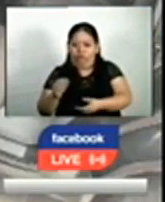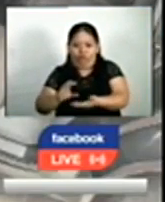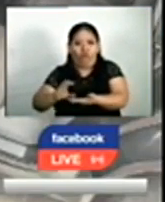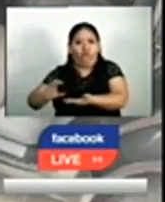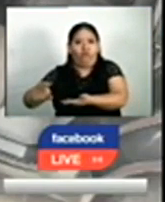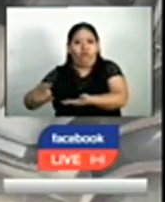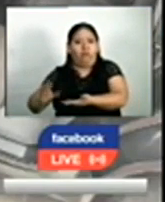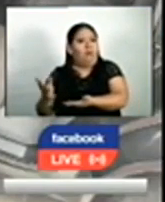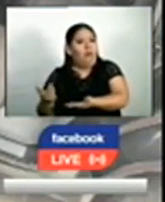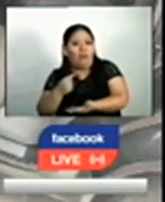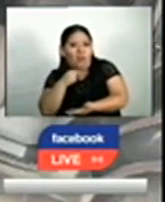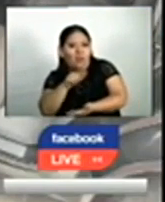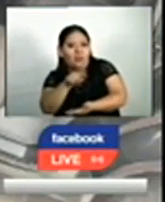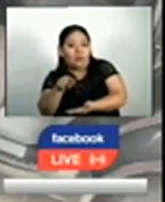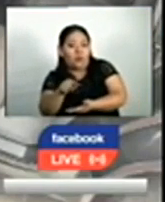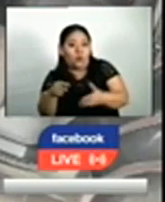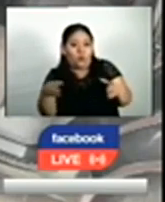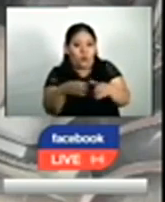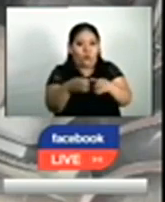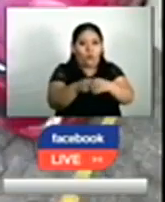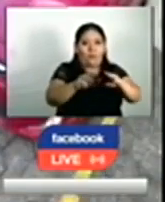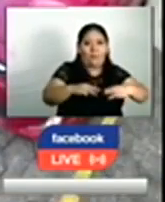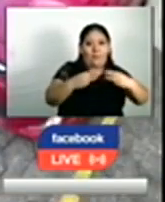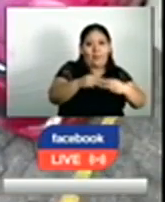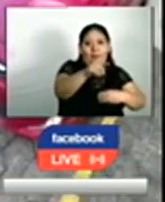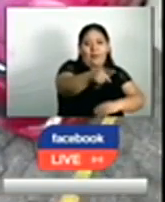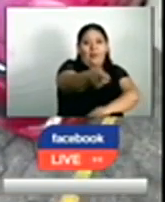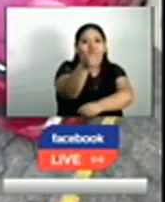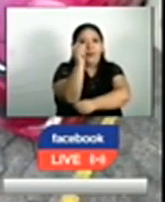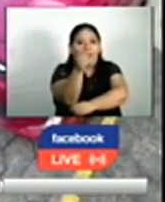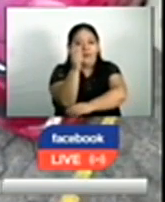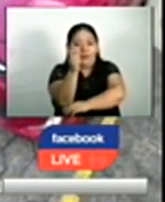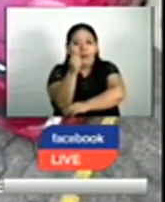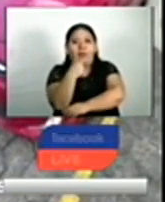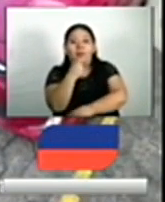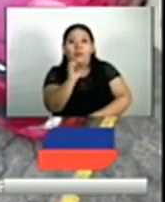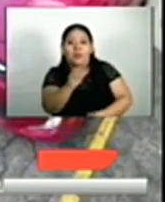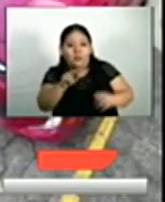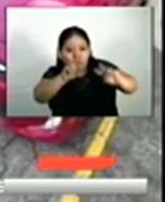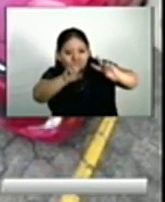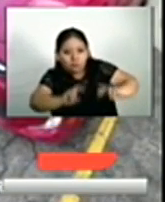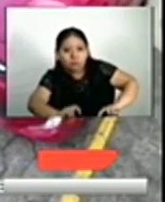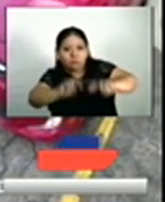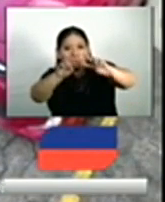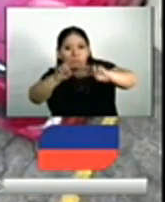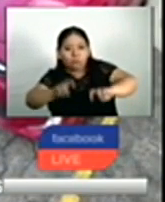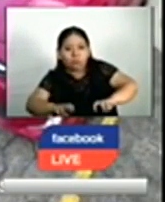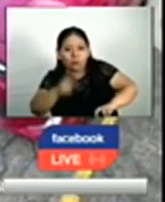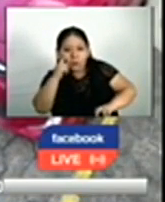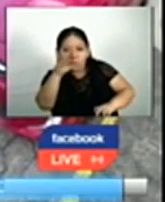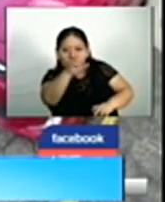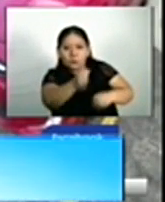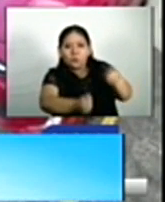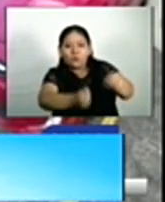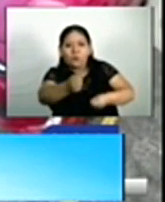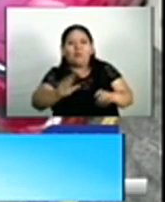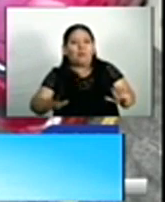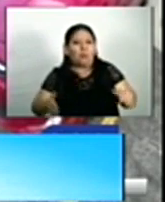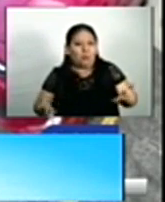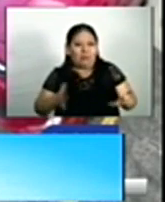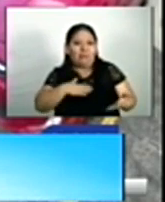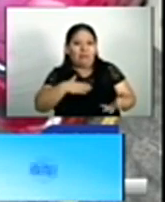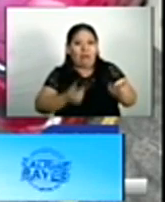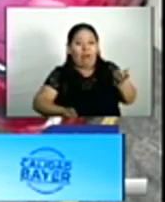pertenecían a una pandilla que operaba en la libertad. De acuerdo con las investigaciones, lo incautado provenía de actividades